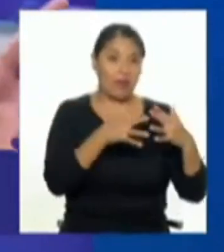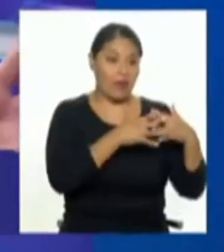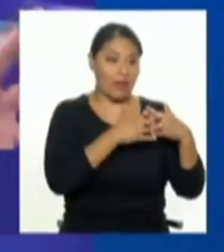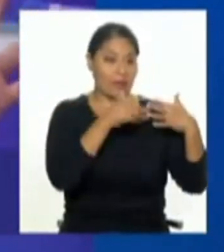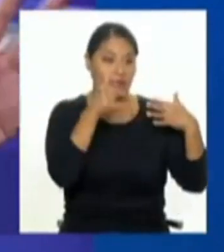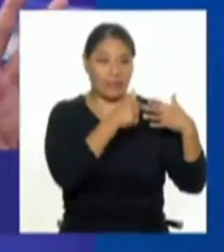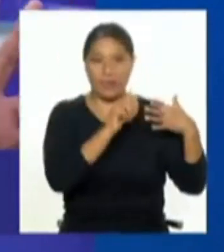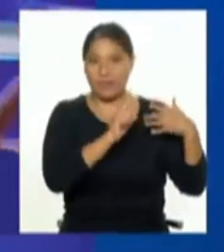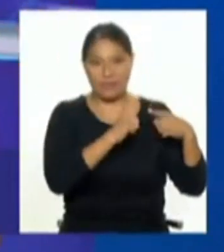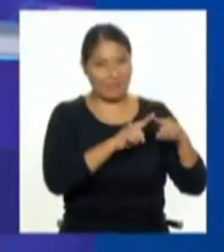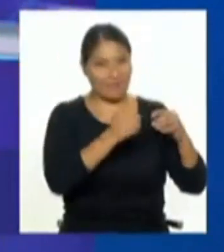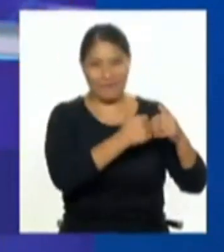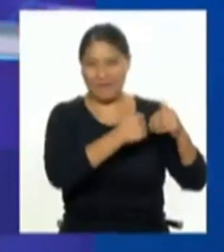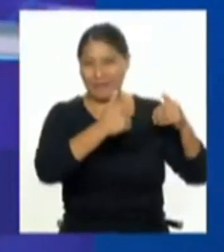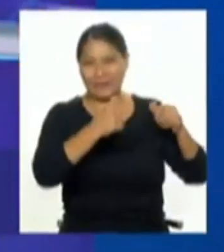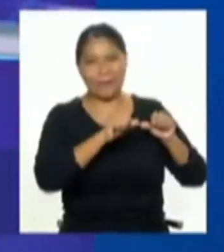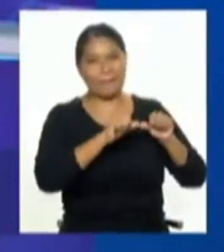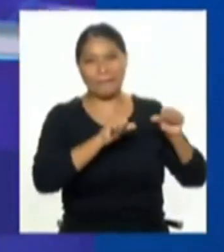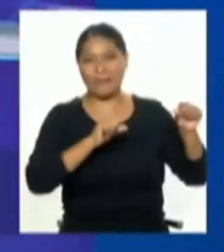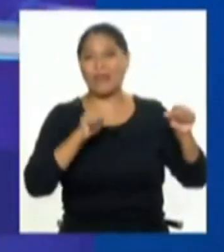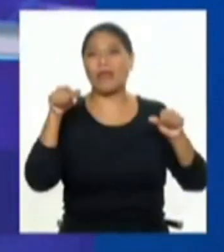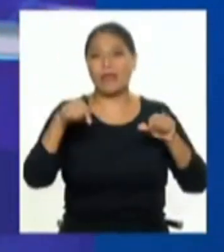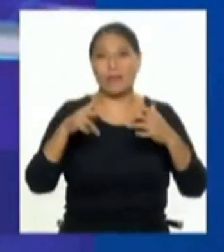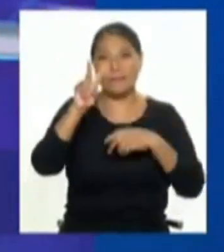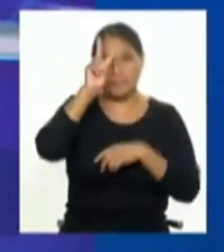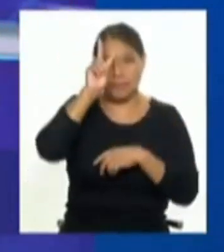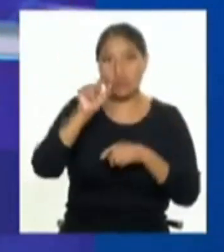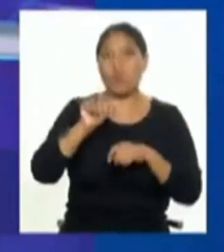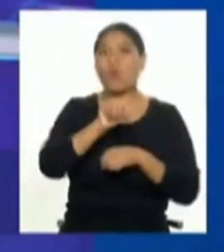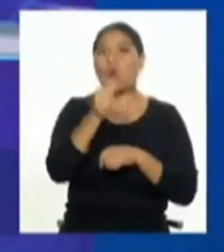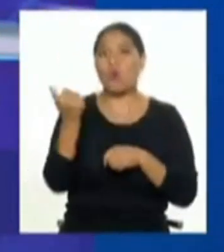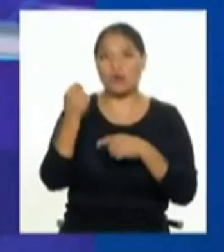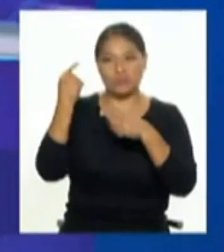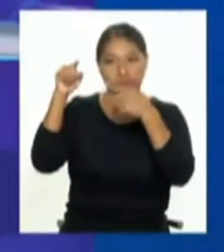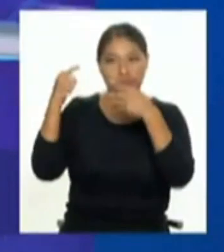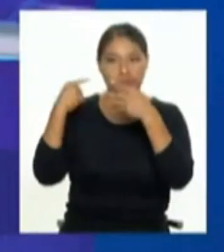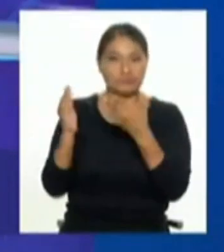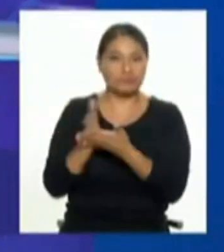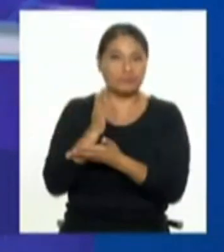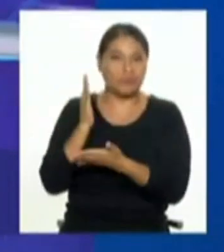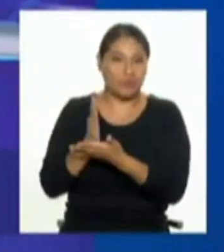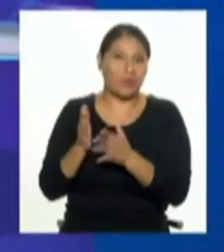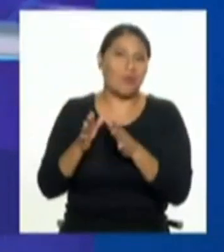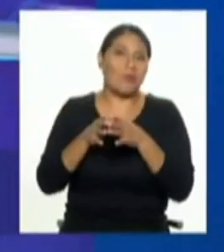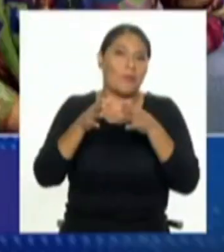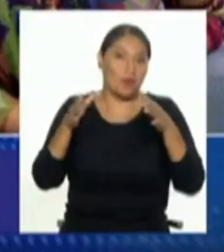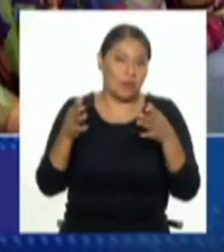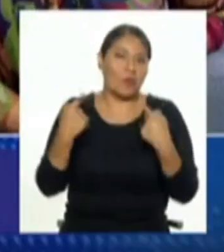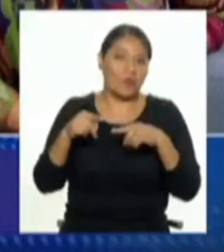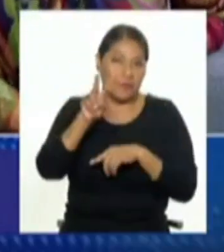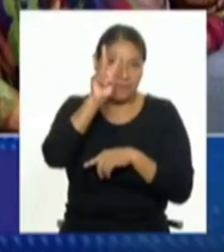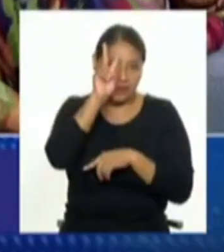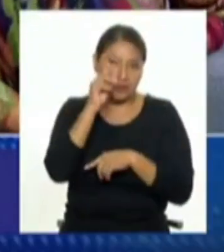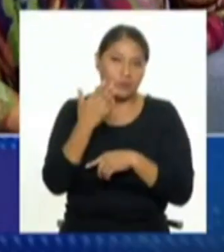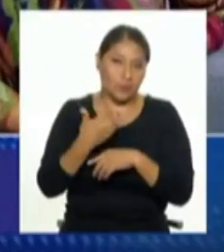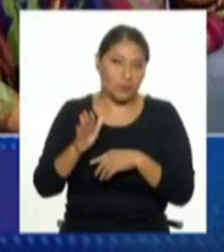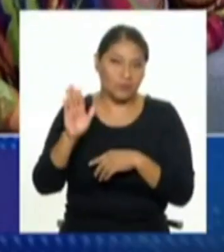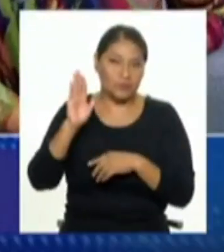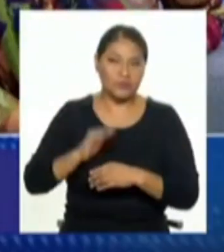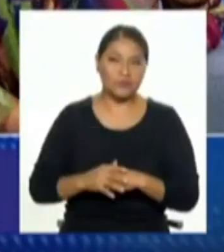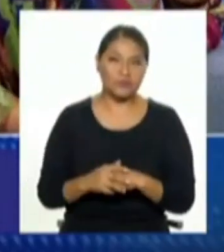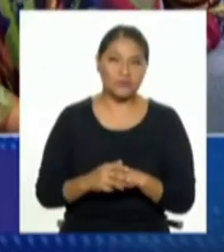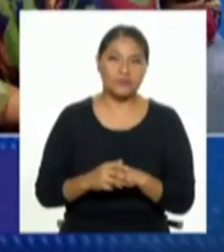de un fenómeno como ese aunque siempre es posible pero tenemos otros buenos problemas digamos sí seguramente muchas gracias por este diálogo